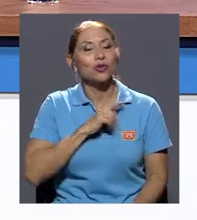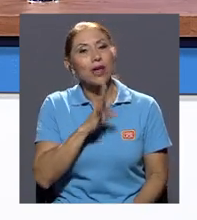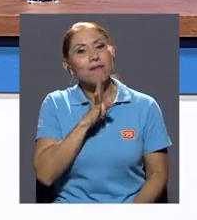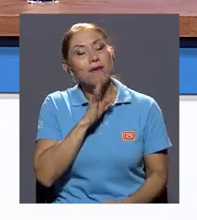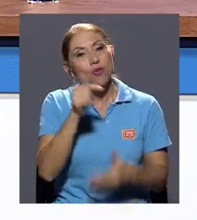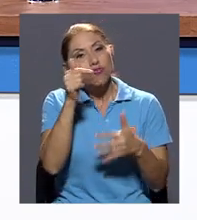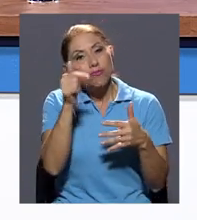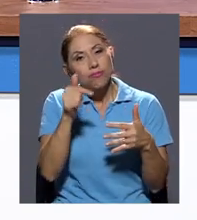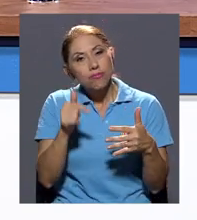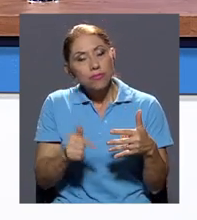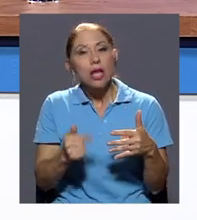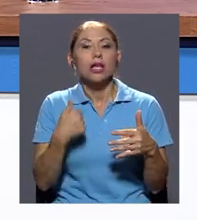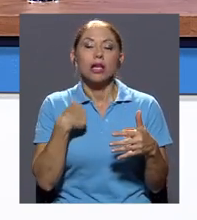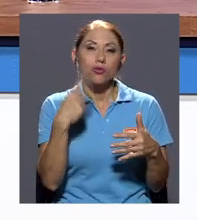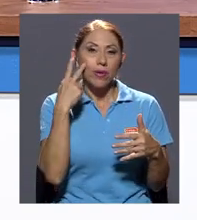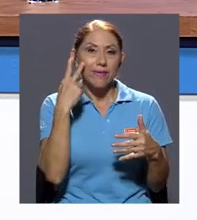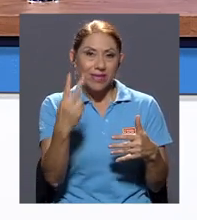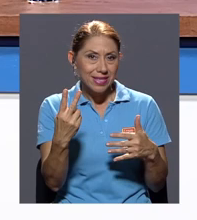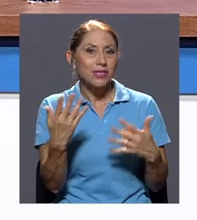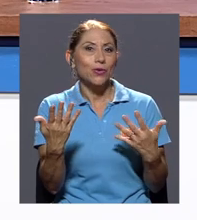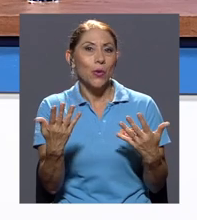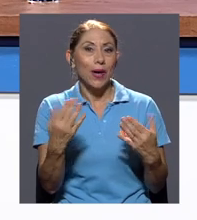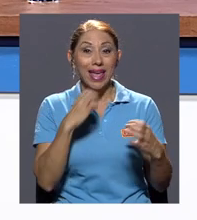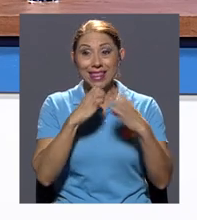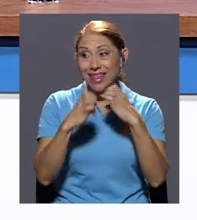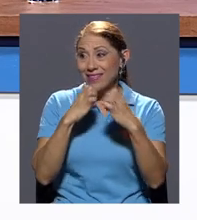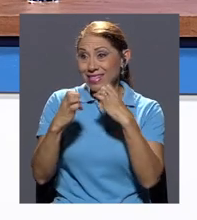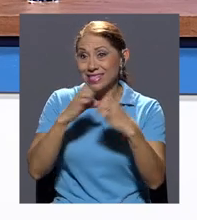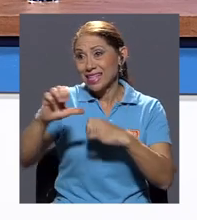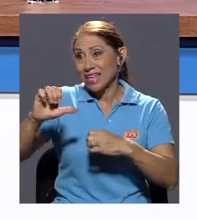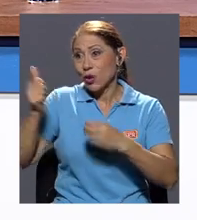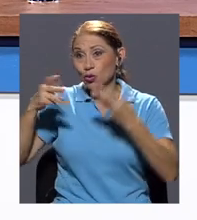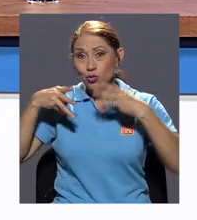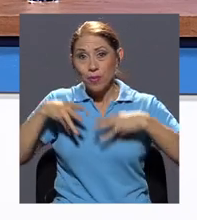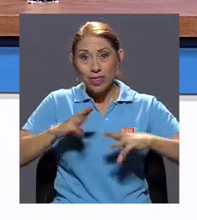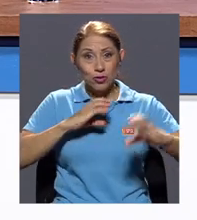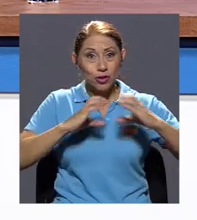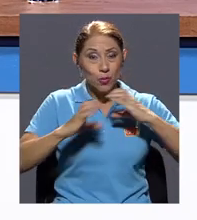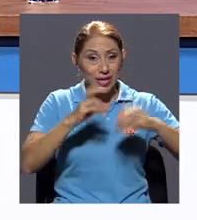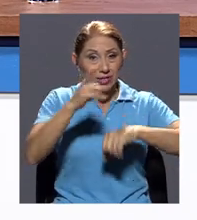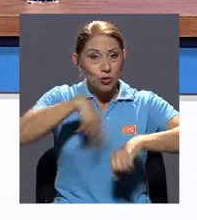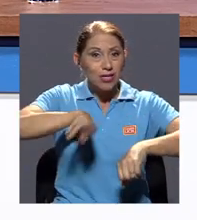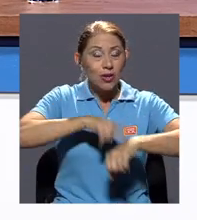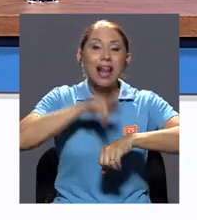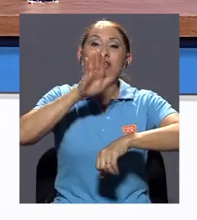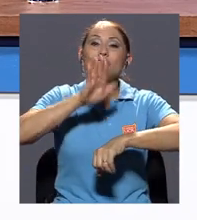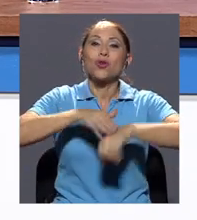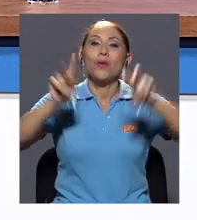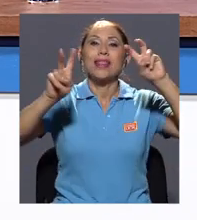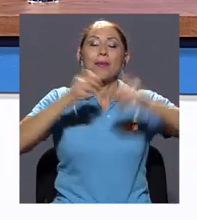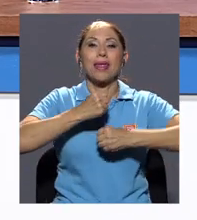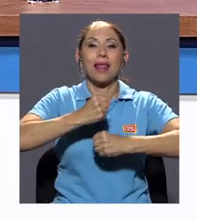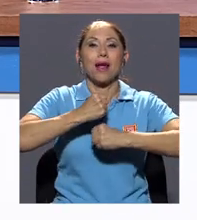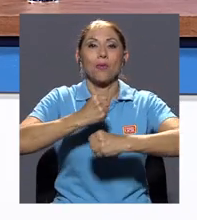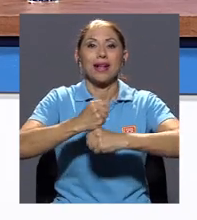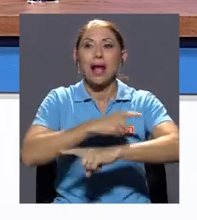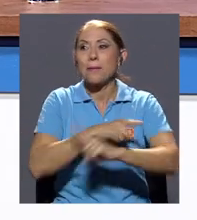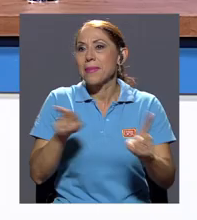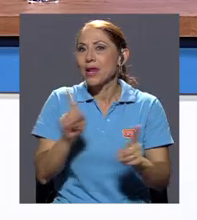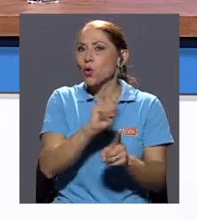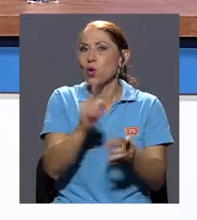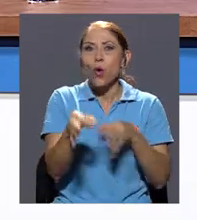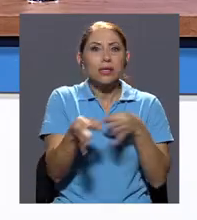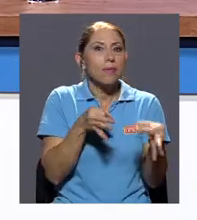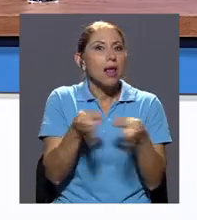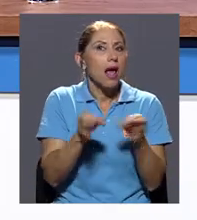que inclusive yo he visto entrevistas en otros medios nuestros, nacionales, sobre el tema de la huelga y no ha sido precisamente con esta explicación